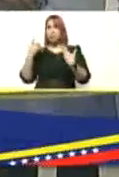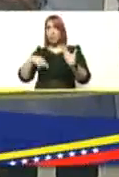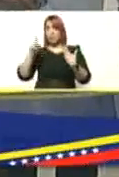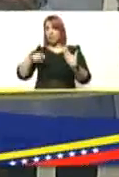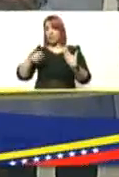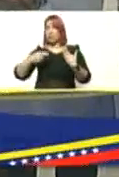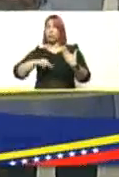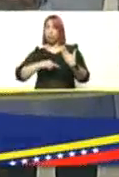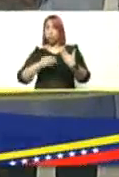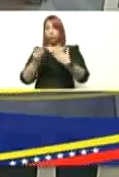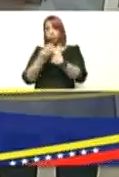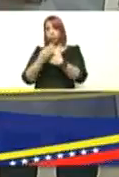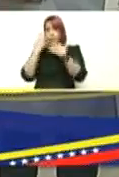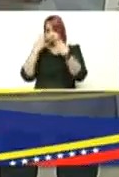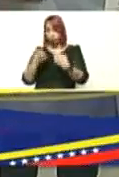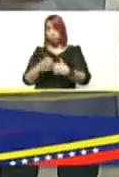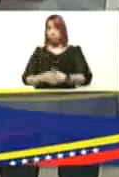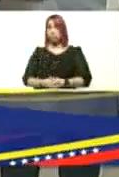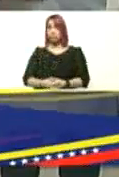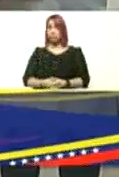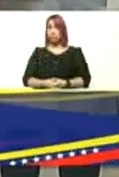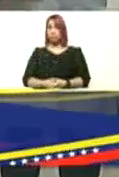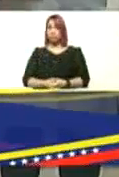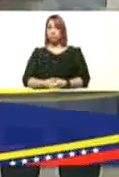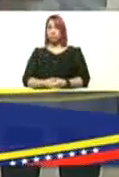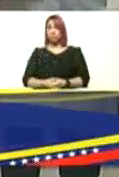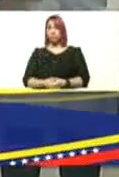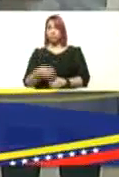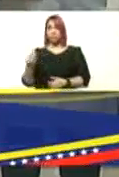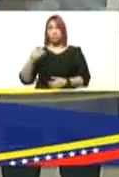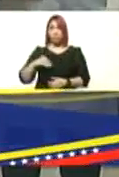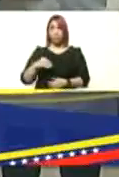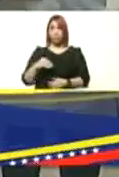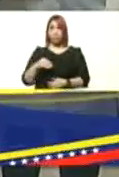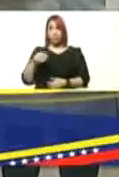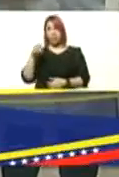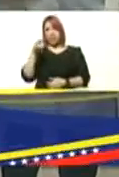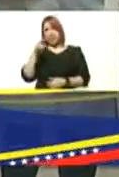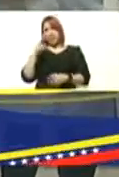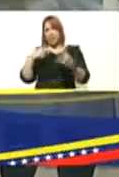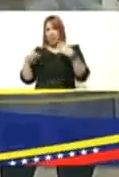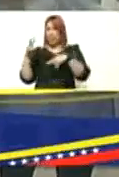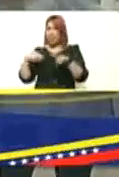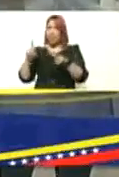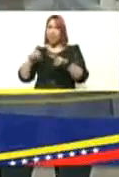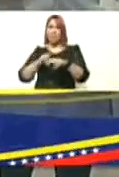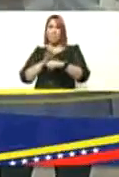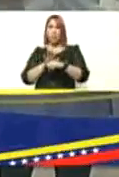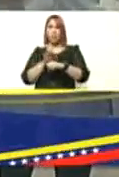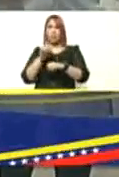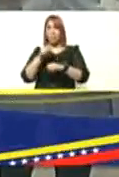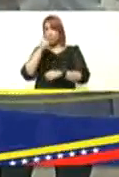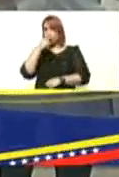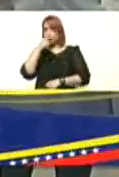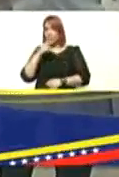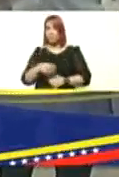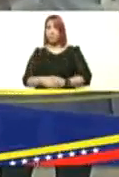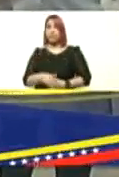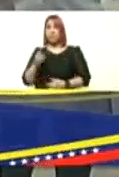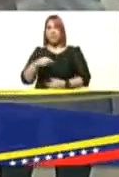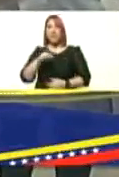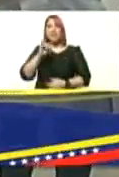que nosotros entendamos que este elemento además que estuvo leyendo por allí que el tema de la influenza también está desarrollando por allí